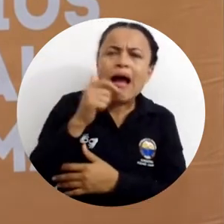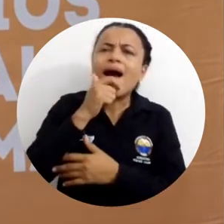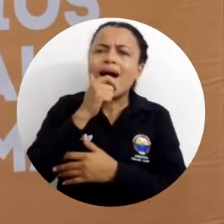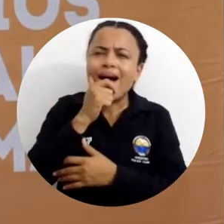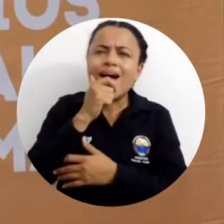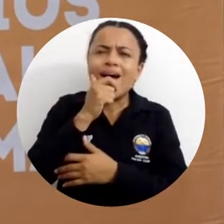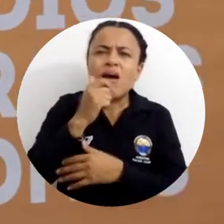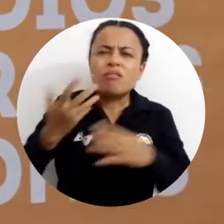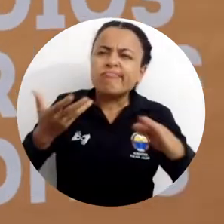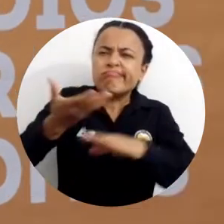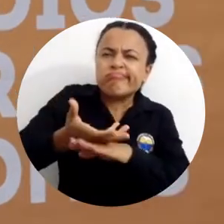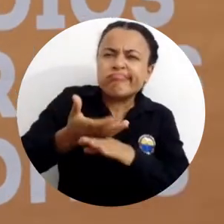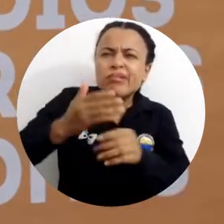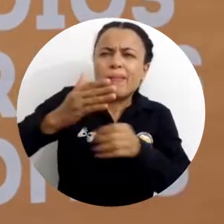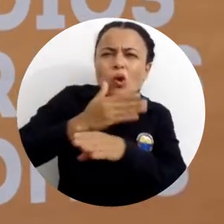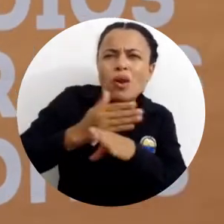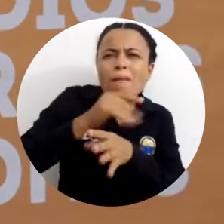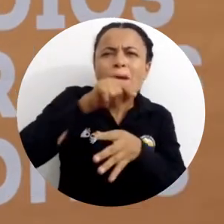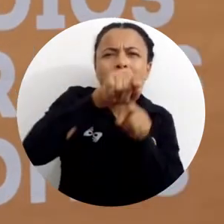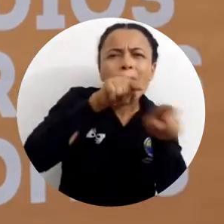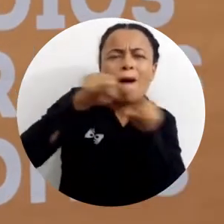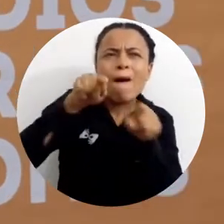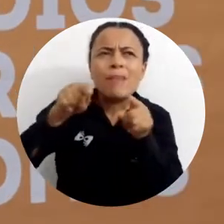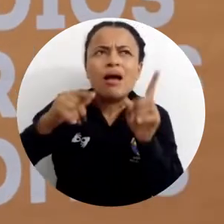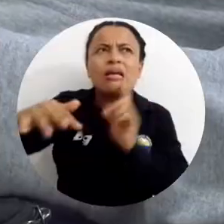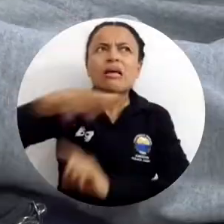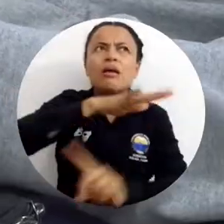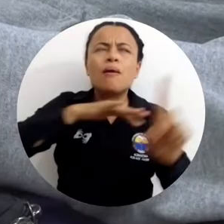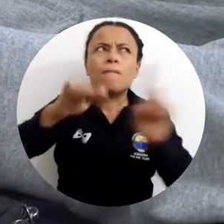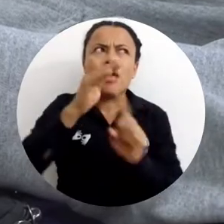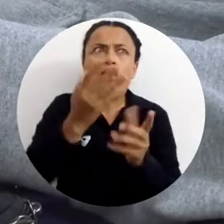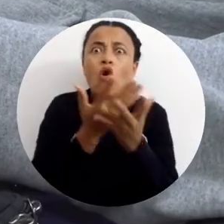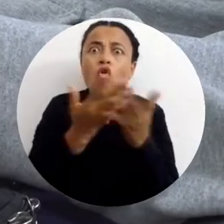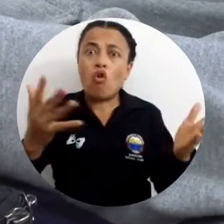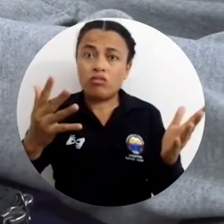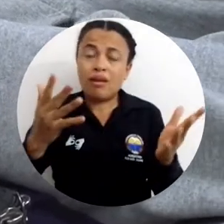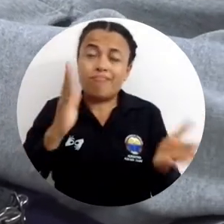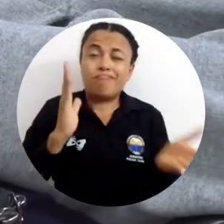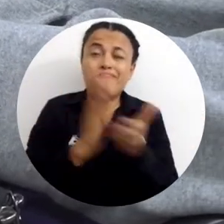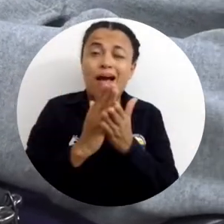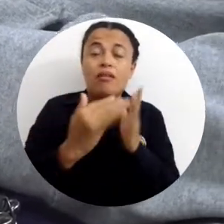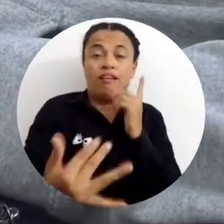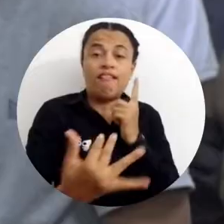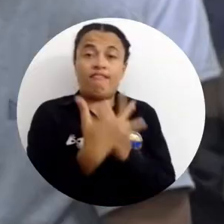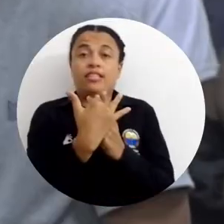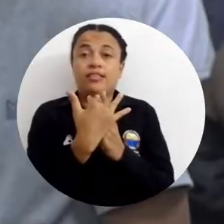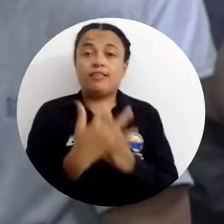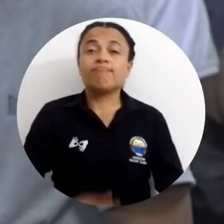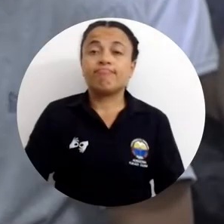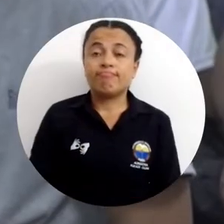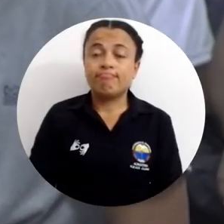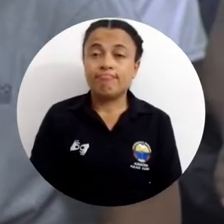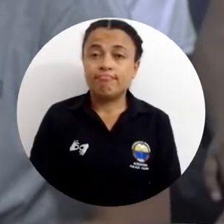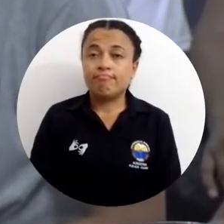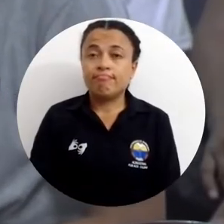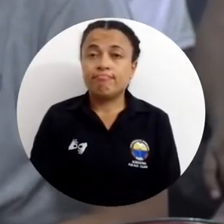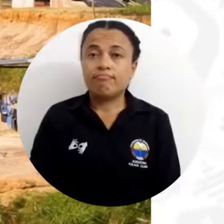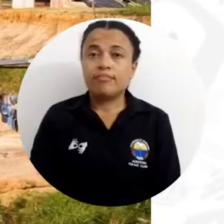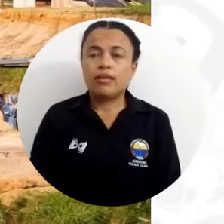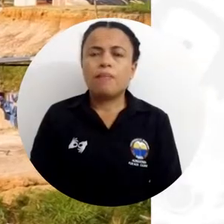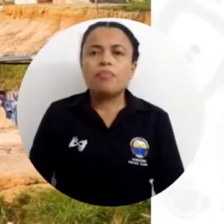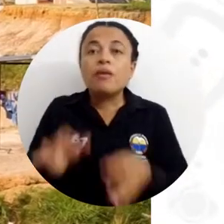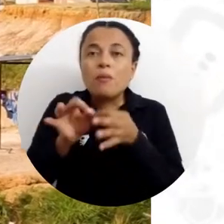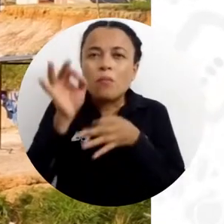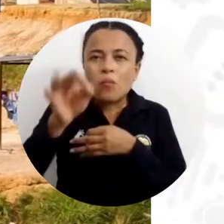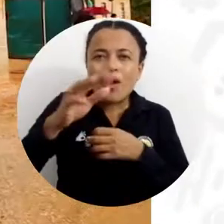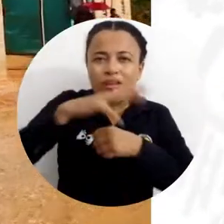problemáticas que se presentan en el medio ambiente y que nos afectan de cierta forma negativamente.